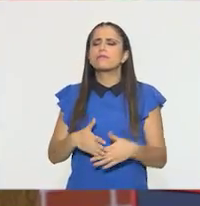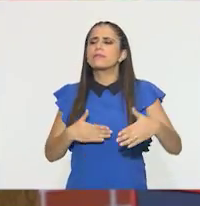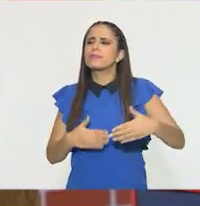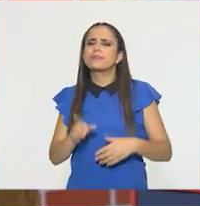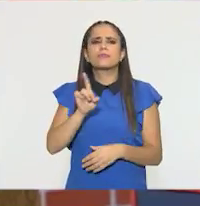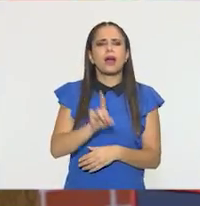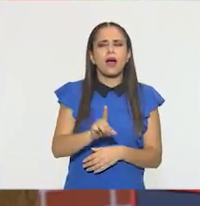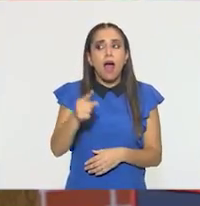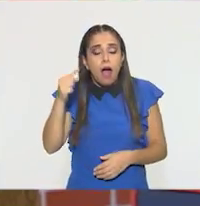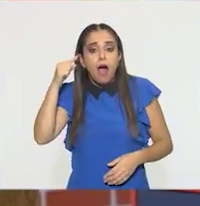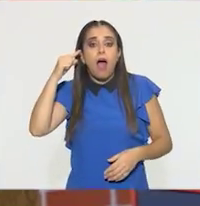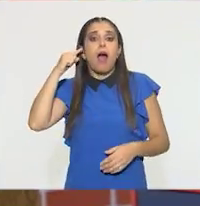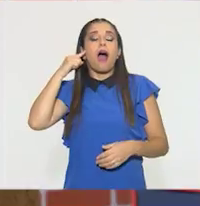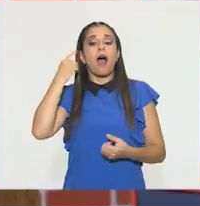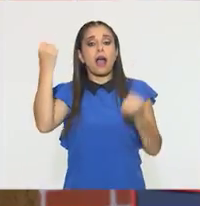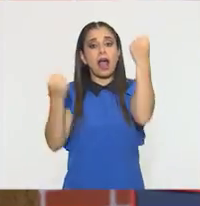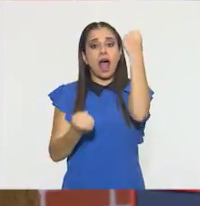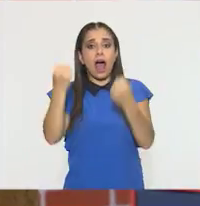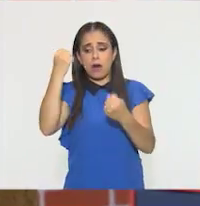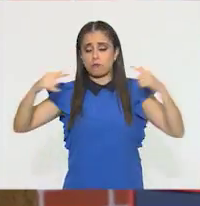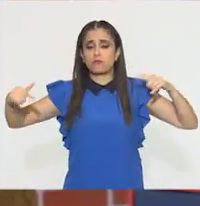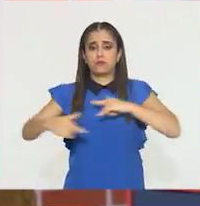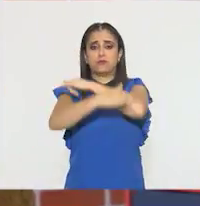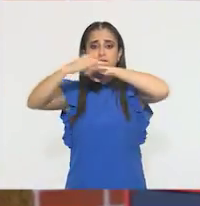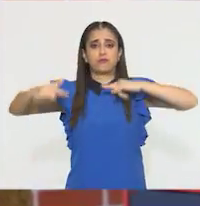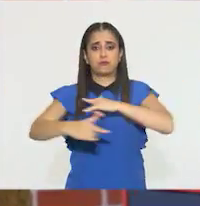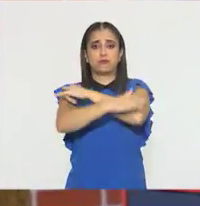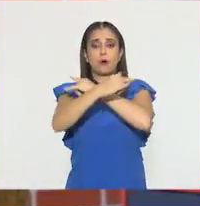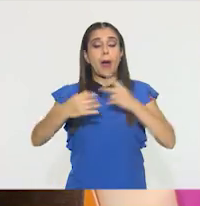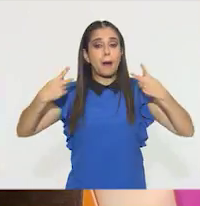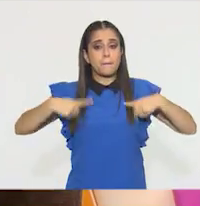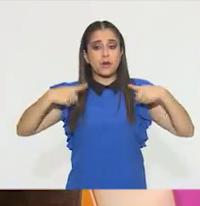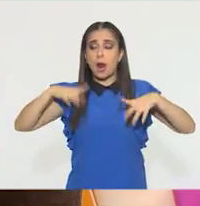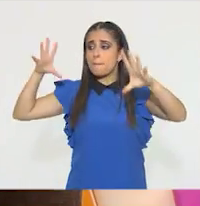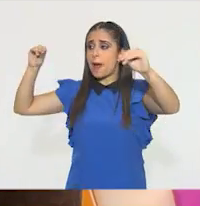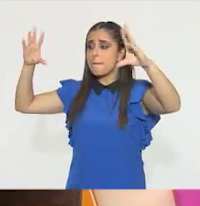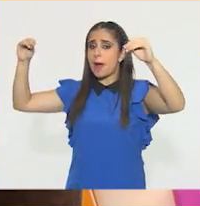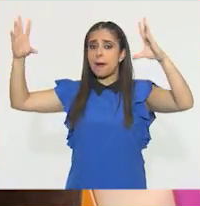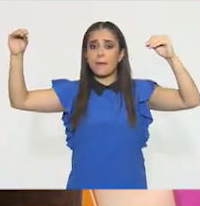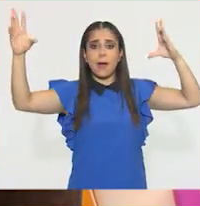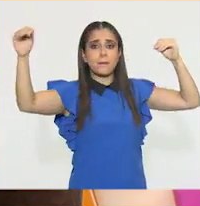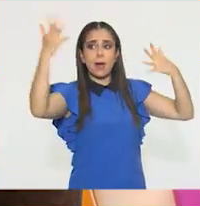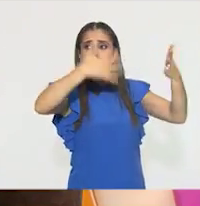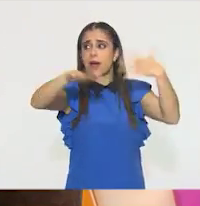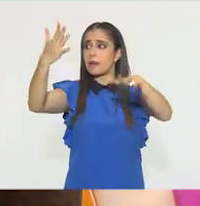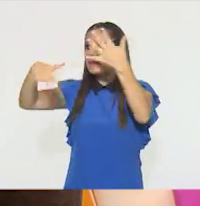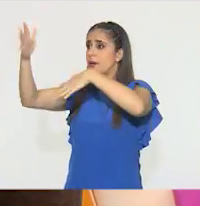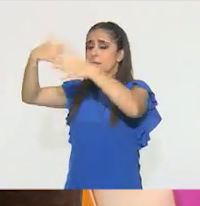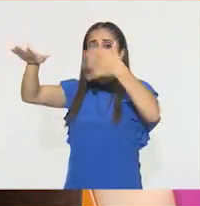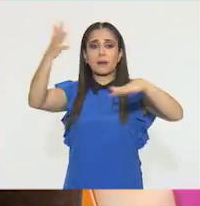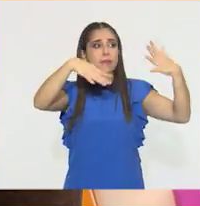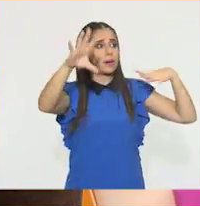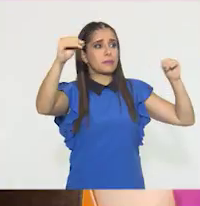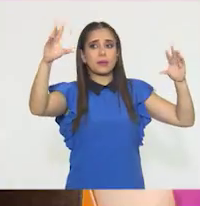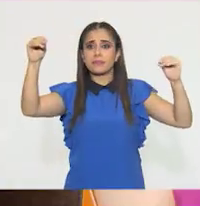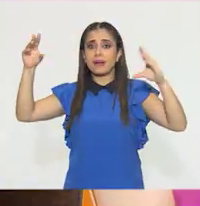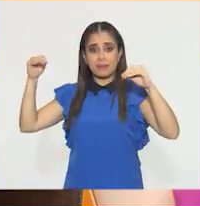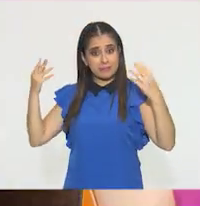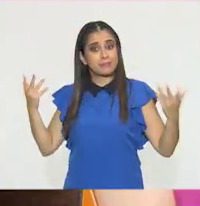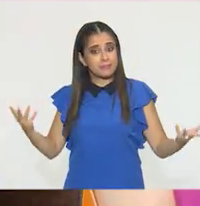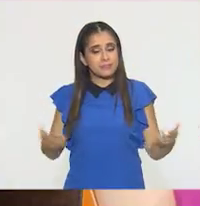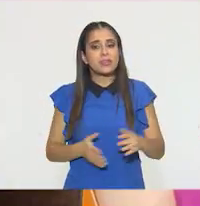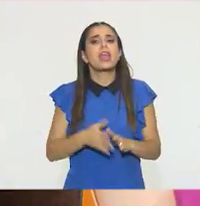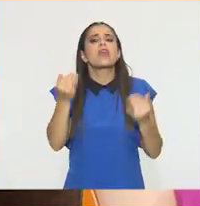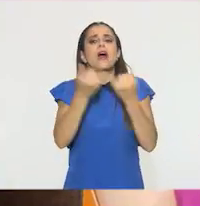coches, ¿puedes diferenciar las personas que hablan a tu alrededor? Sí. ¿Luchas? Y además, por ejemplo, si estamos cerca de una